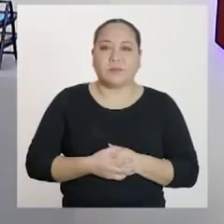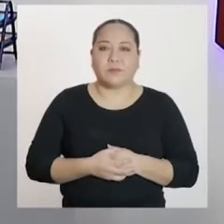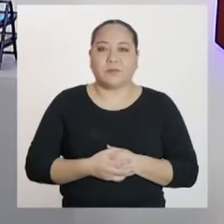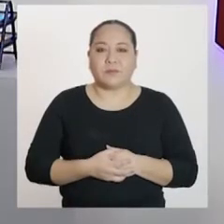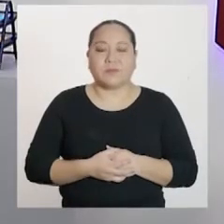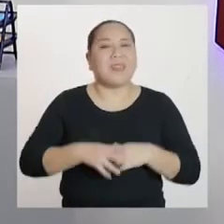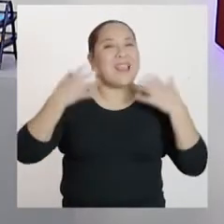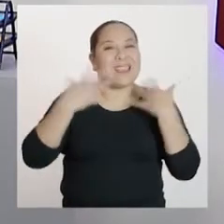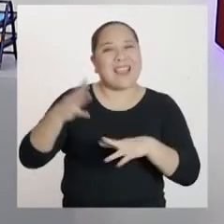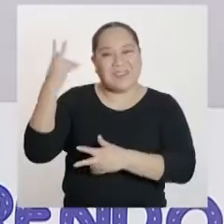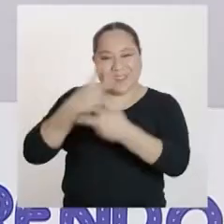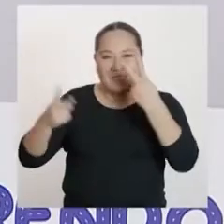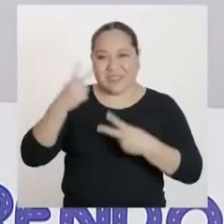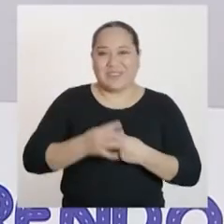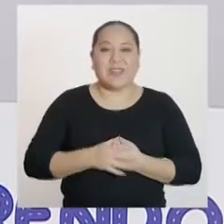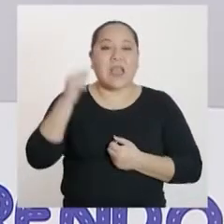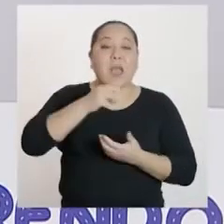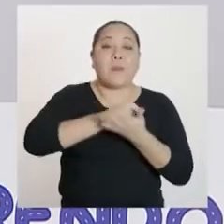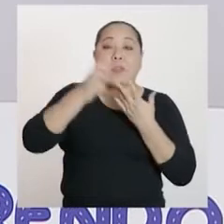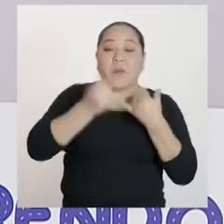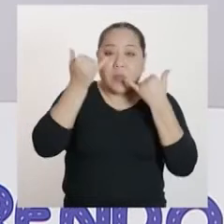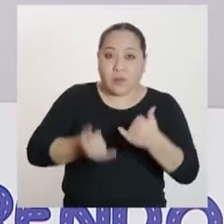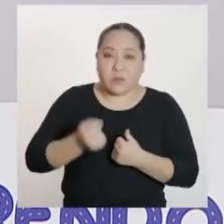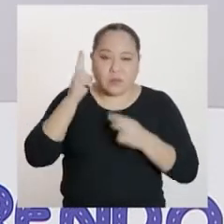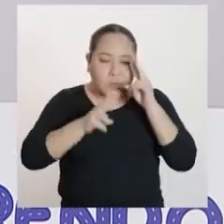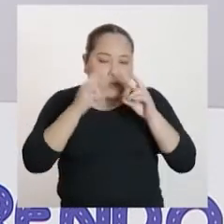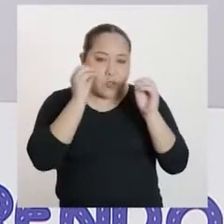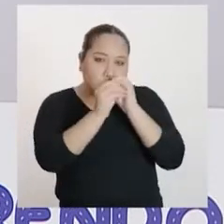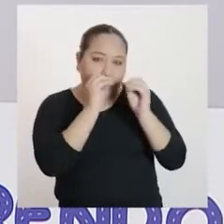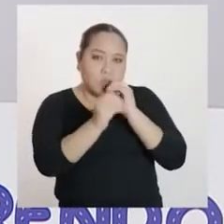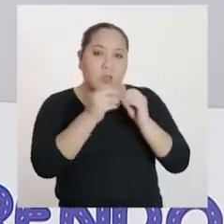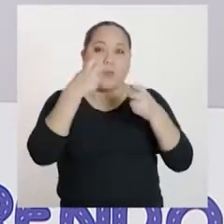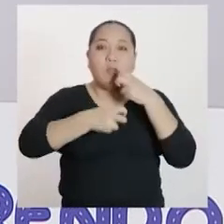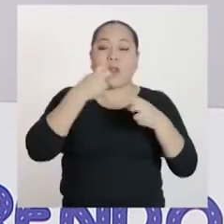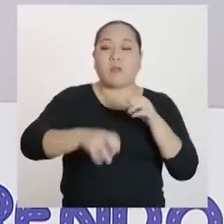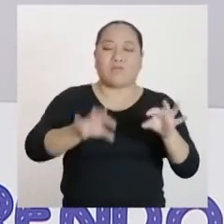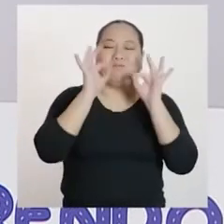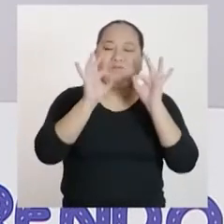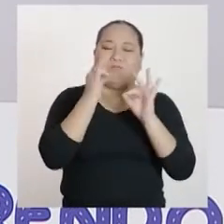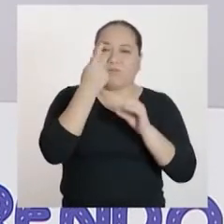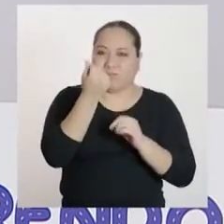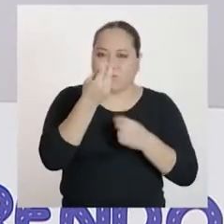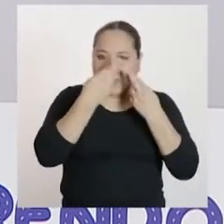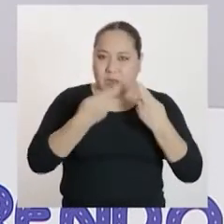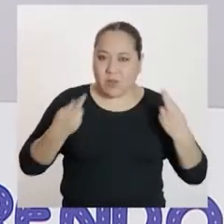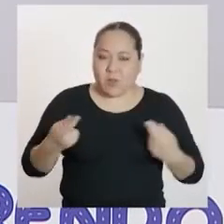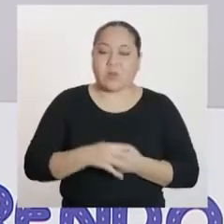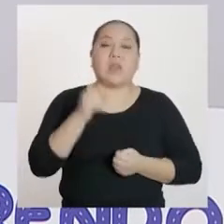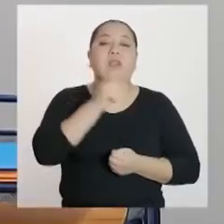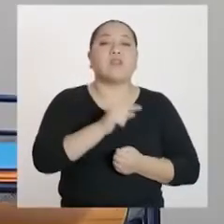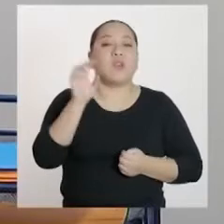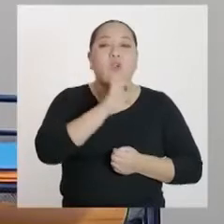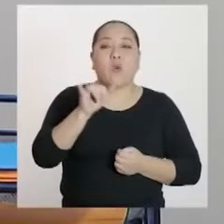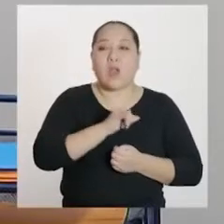Ya estamos de vuelta. En el programa de hoy estamos resolviendo situaciones de optimización de recursos con modelos cuadráticos.